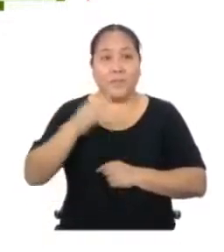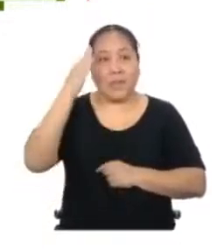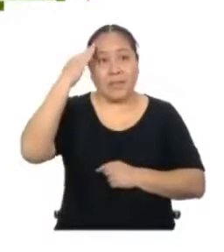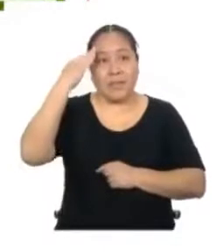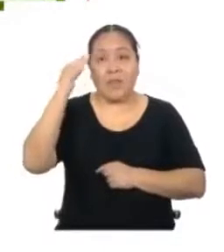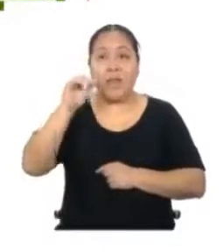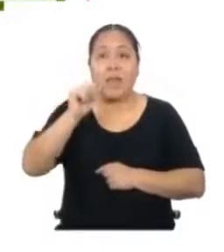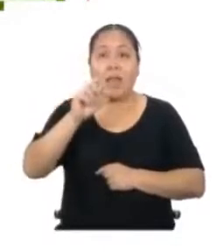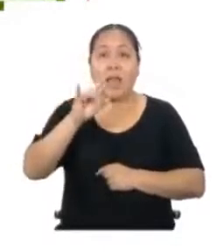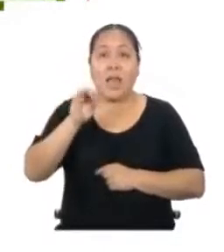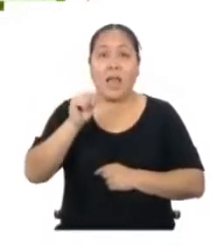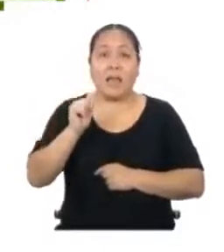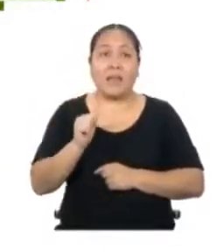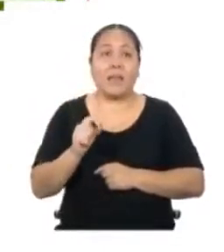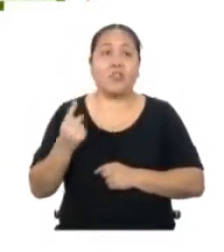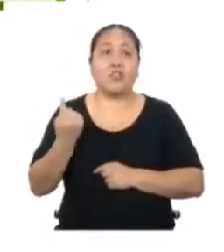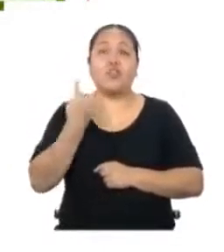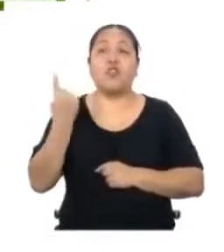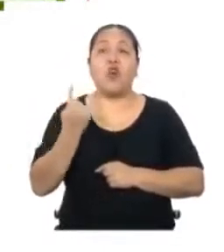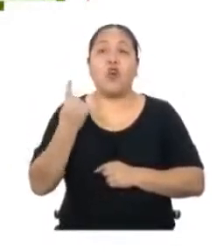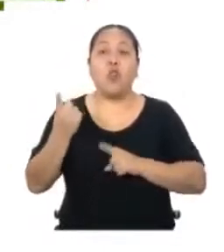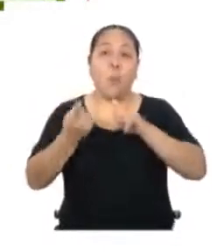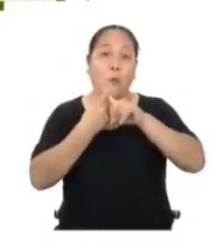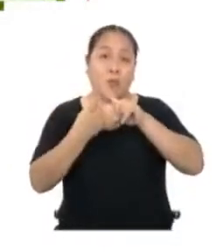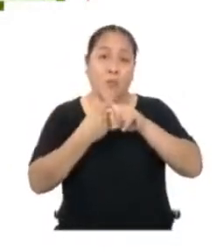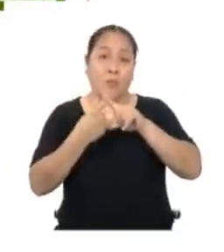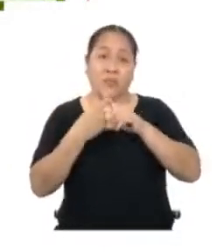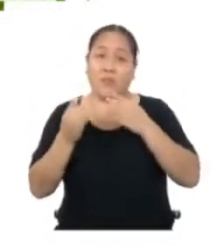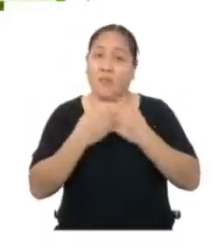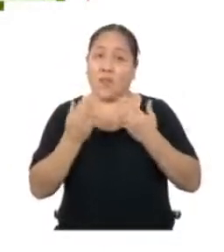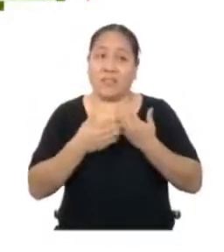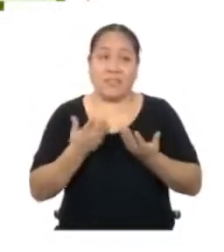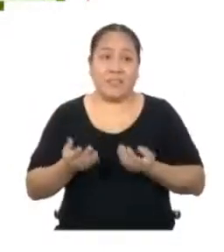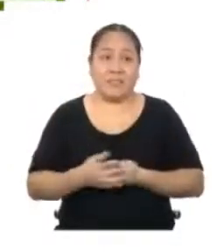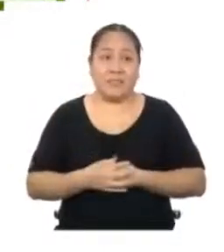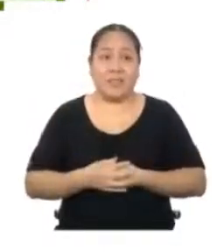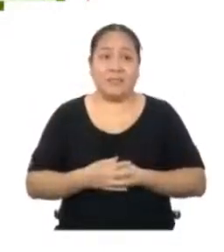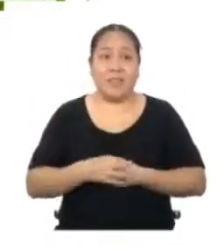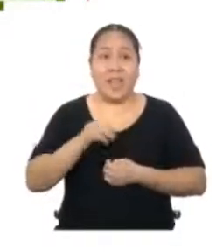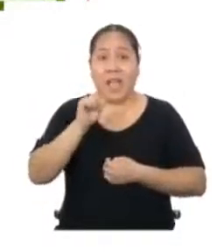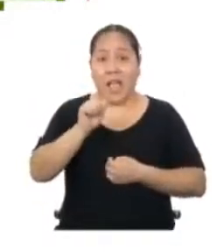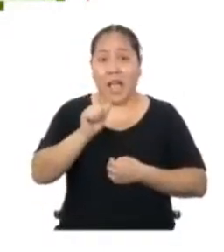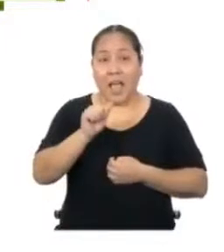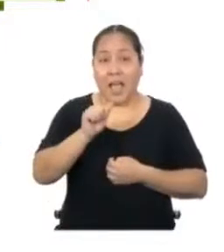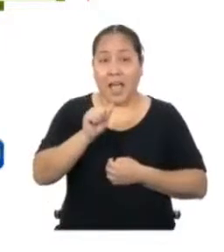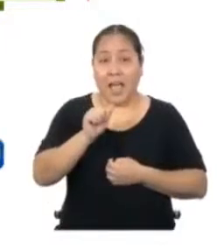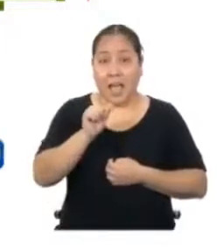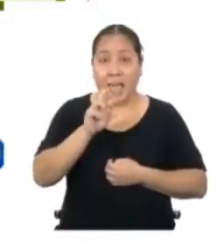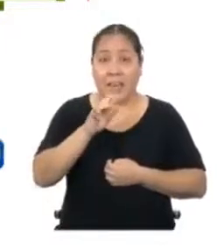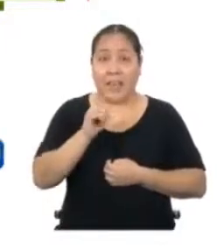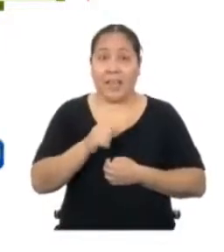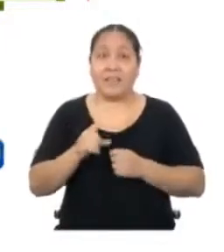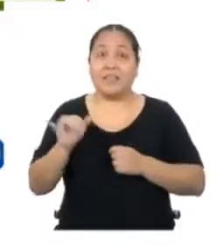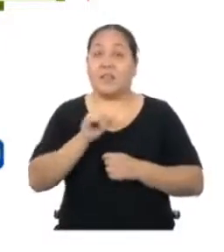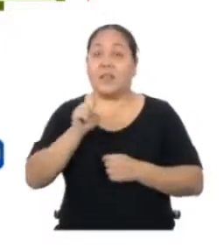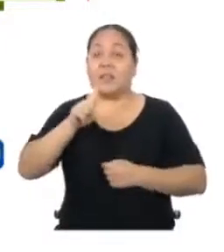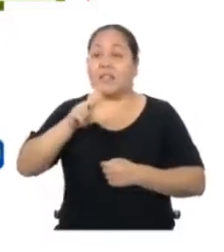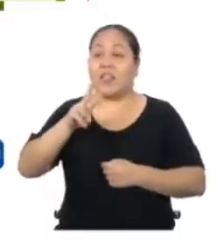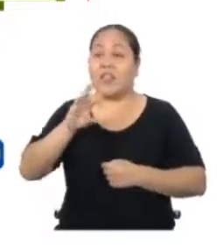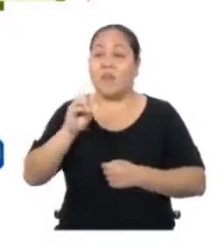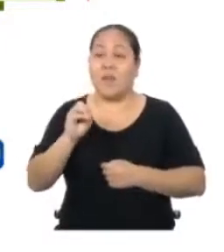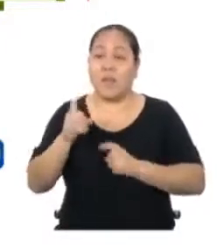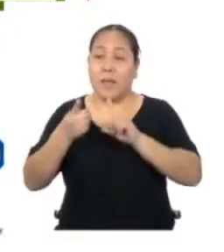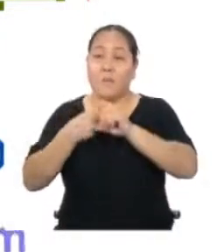de un rectángulo Solo tenemos que hacer una multiplicación simple Entonces, área de la cancha es igual a 120 por 90